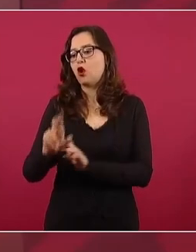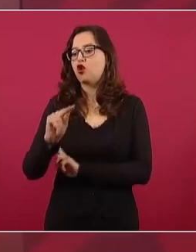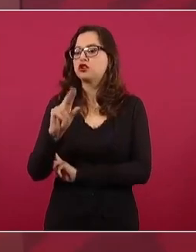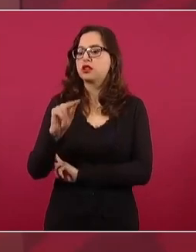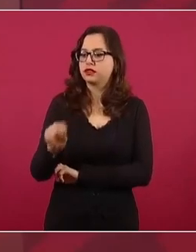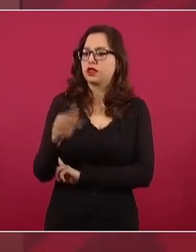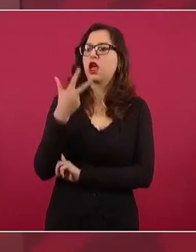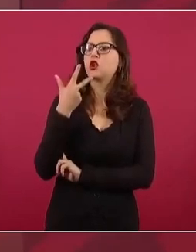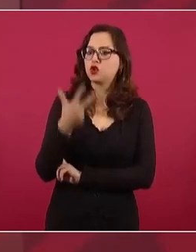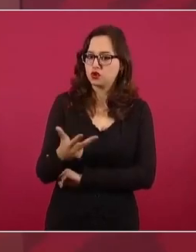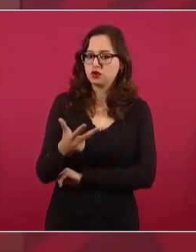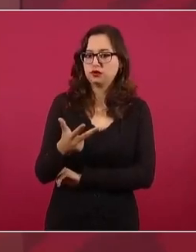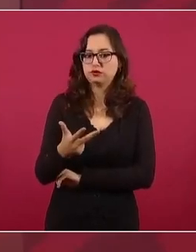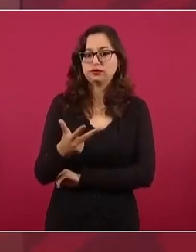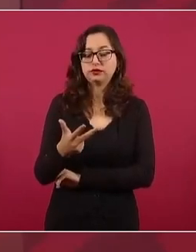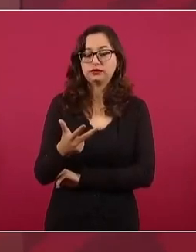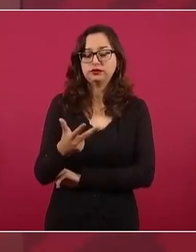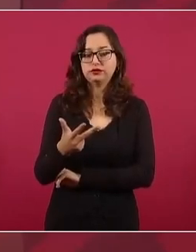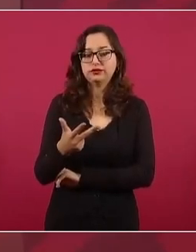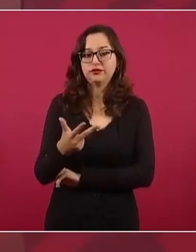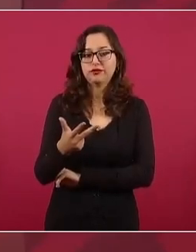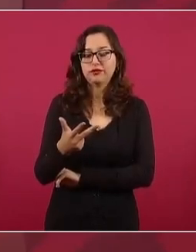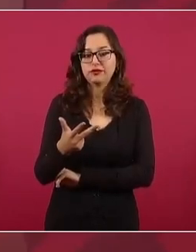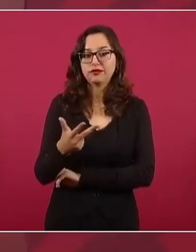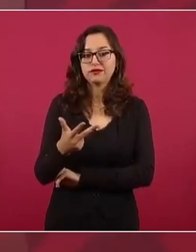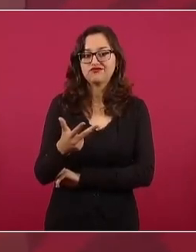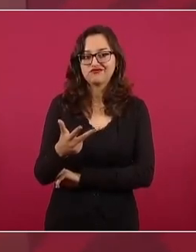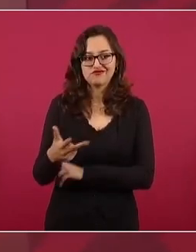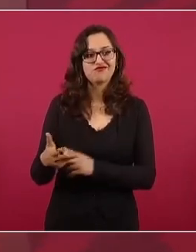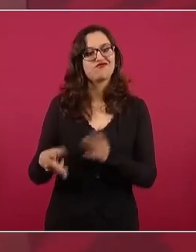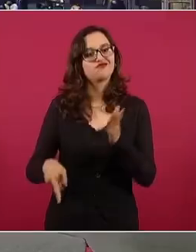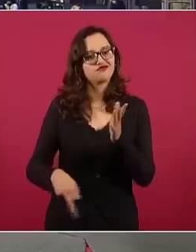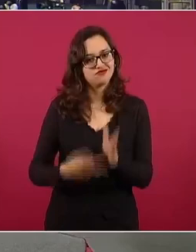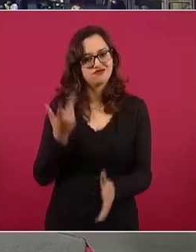Hay otro fraude. No es el único.